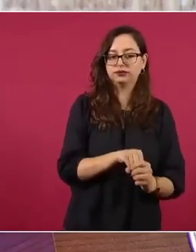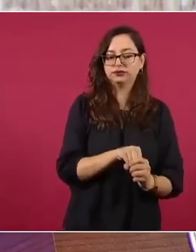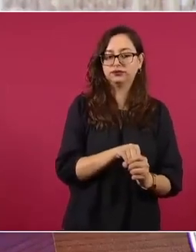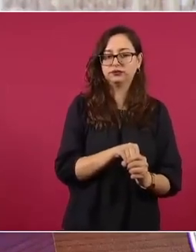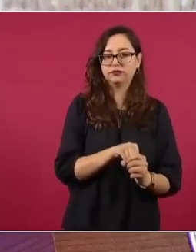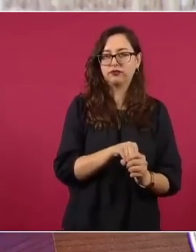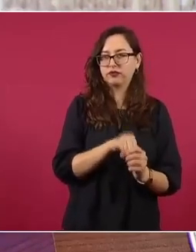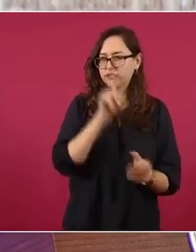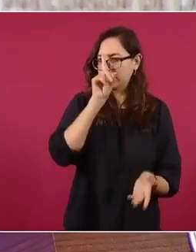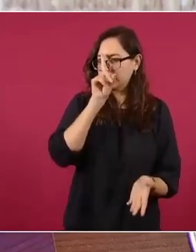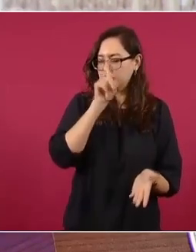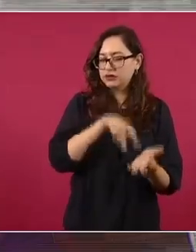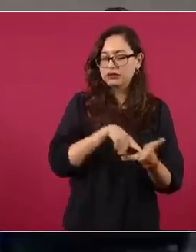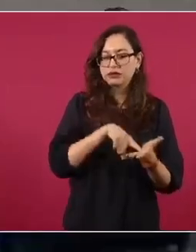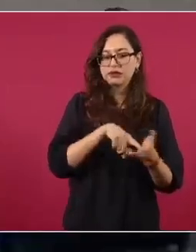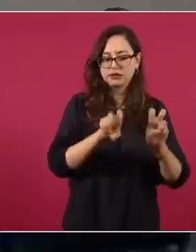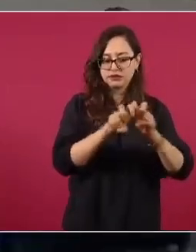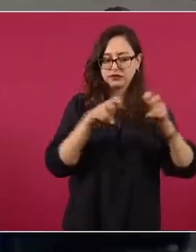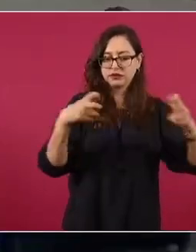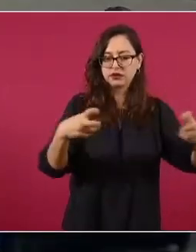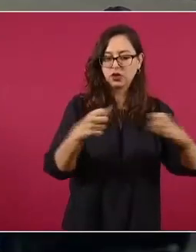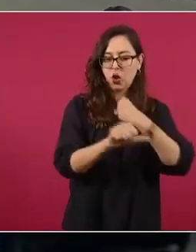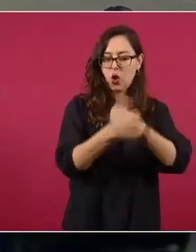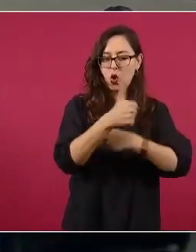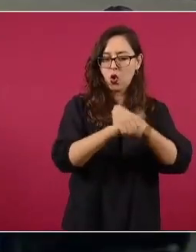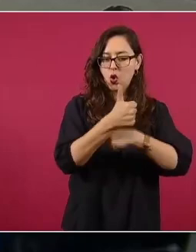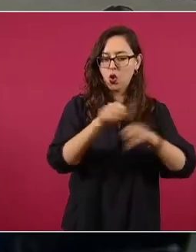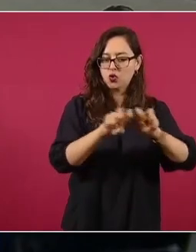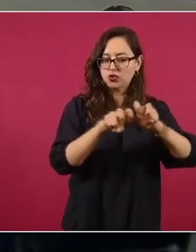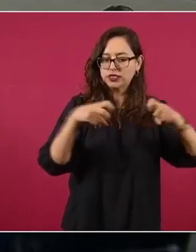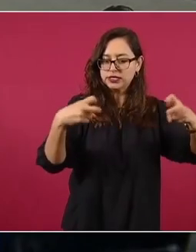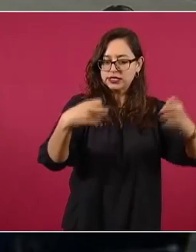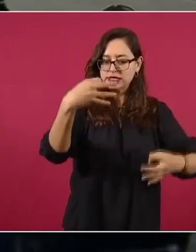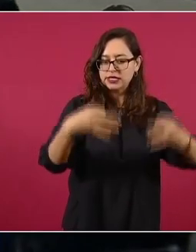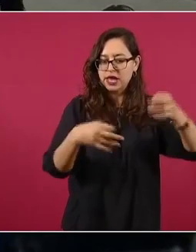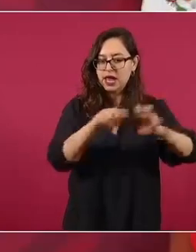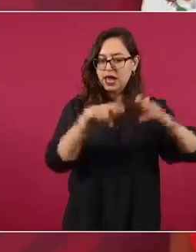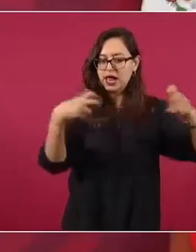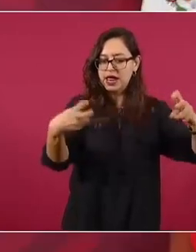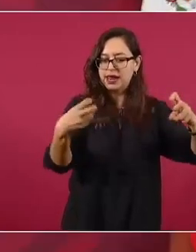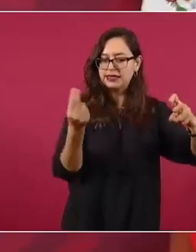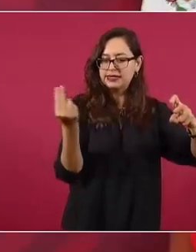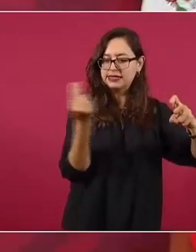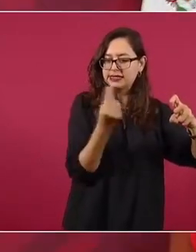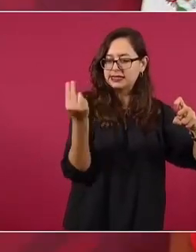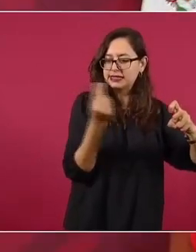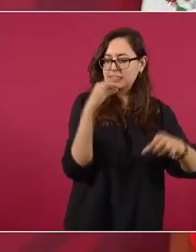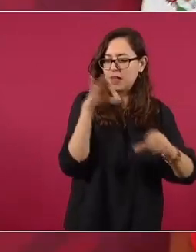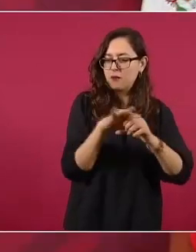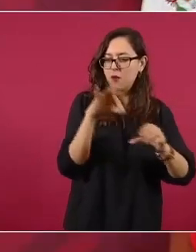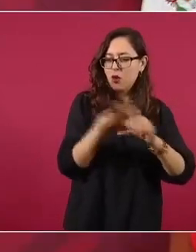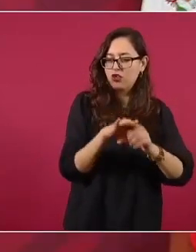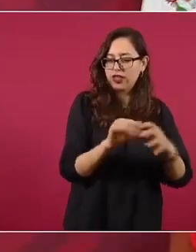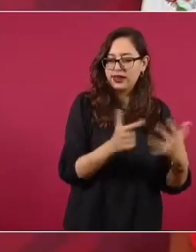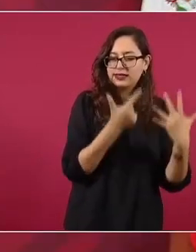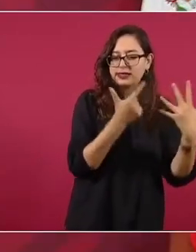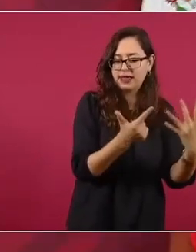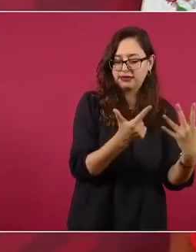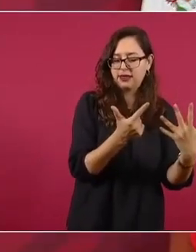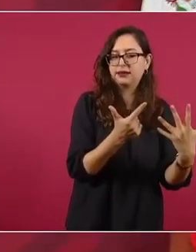En este caso de 11 se requieren 7,